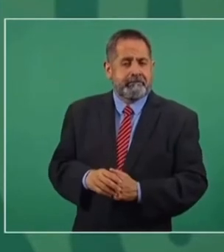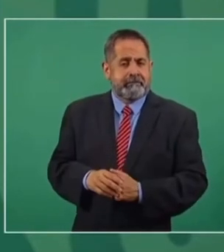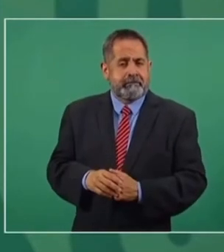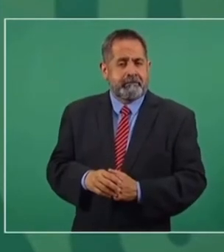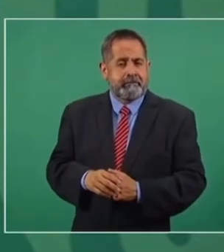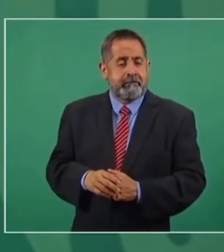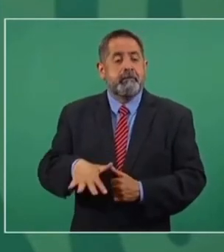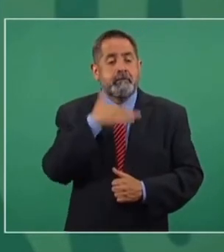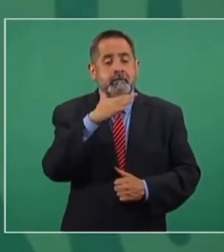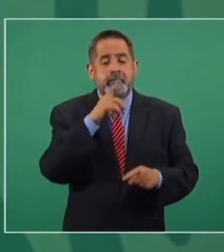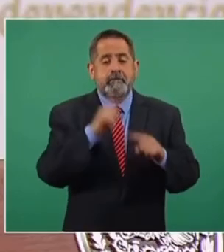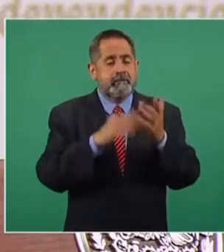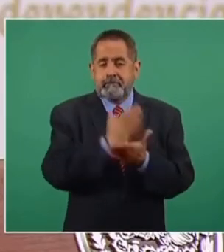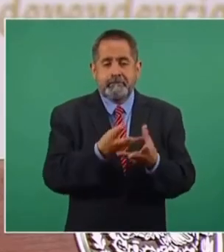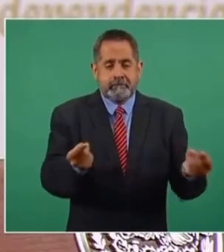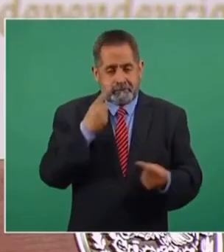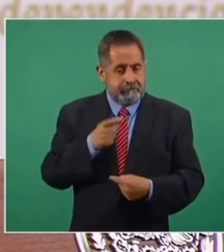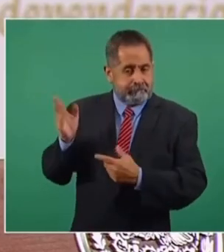se acabó la corrupción.